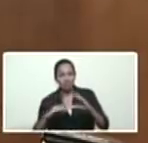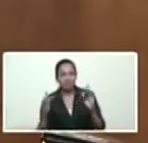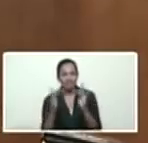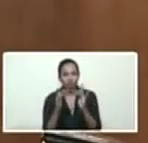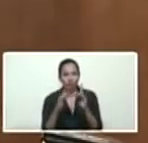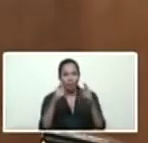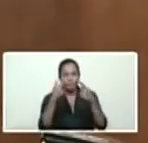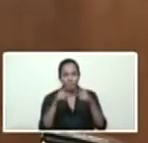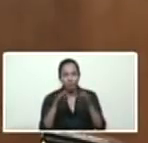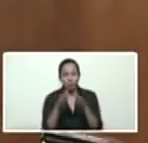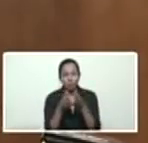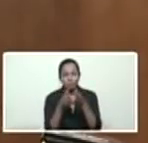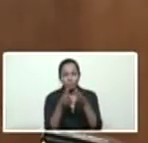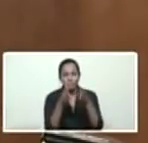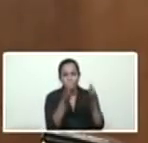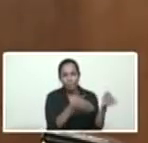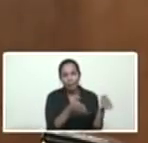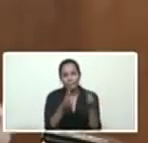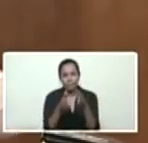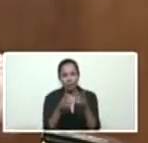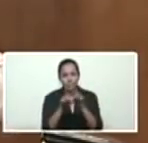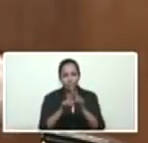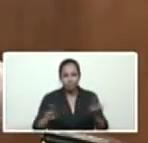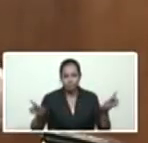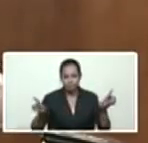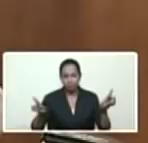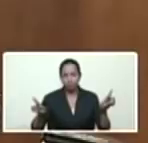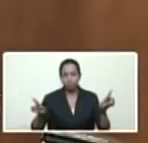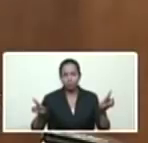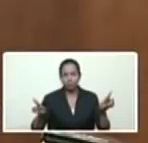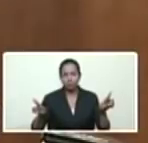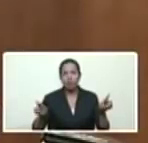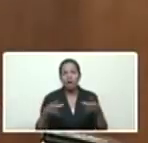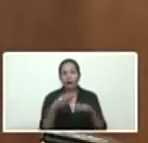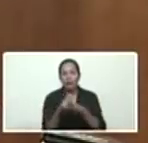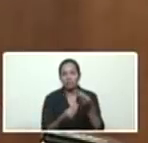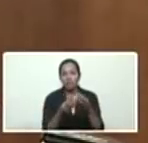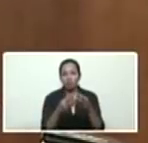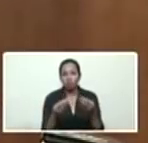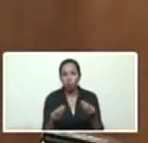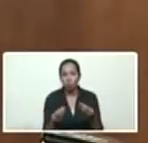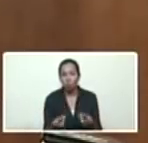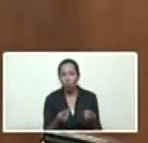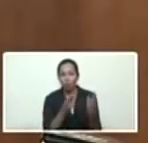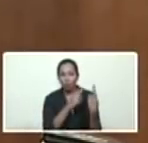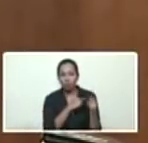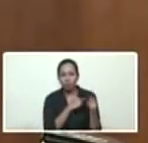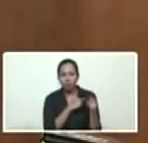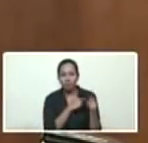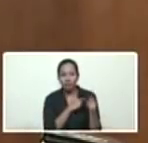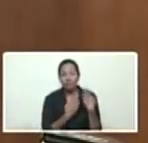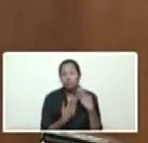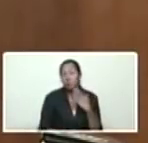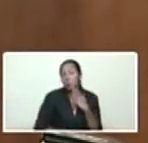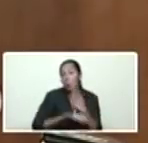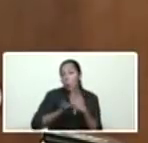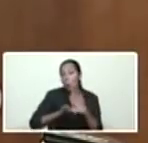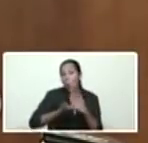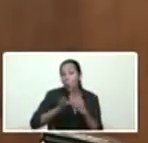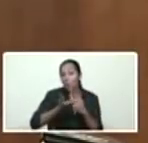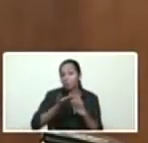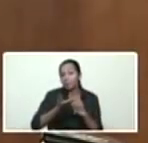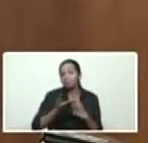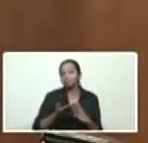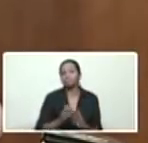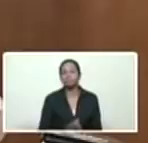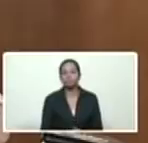de independizar la Ciencia y Tecnología y darle todo el rango es muy importante darle todo